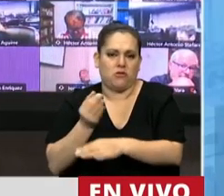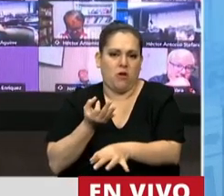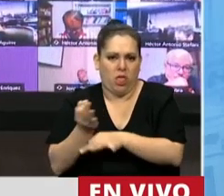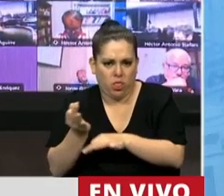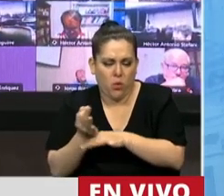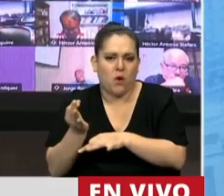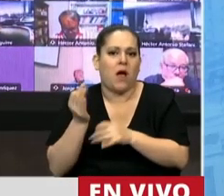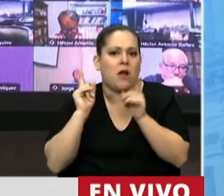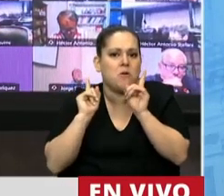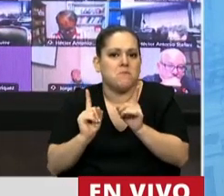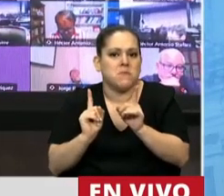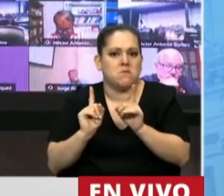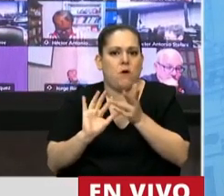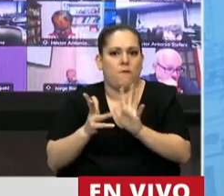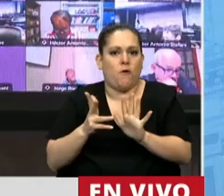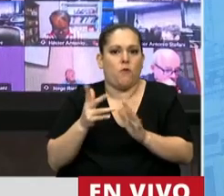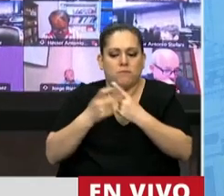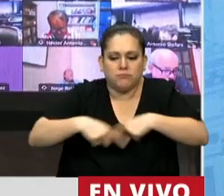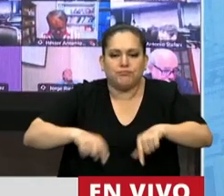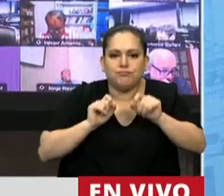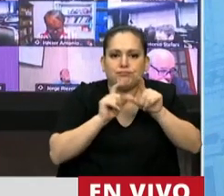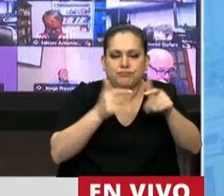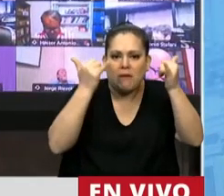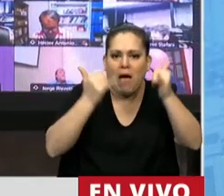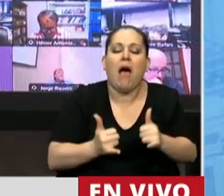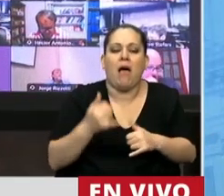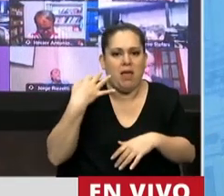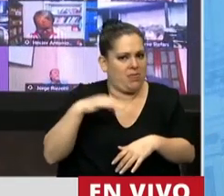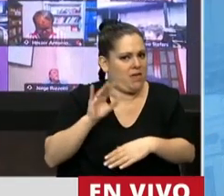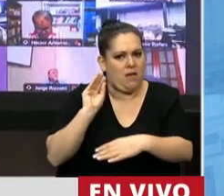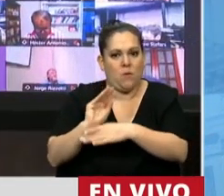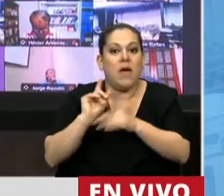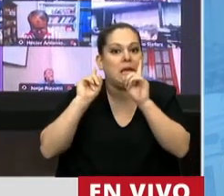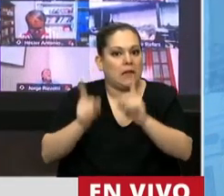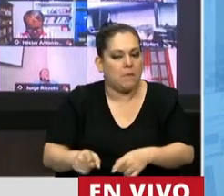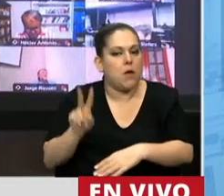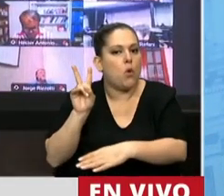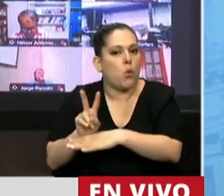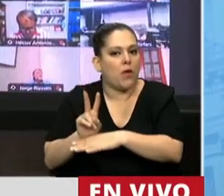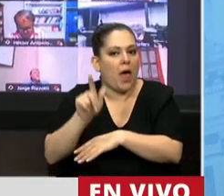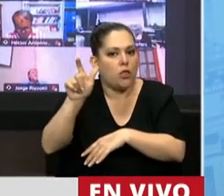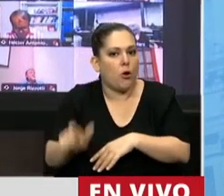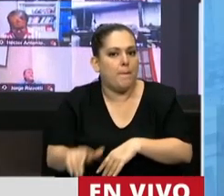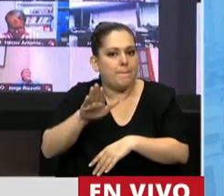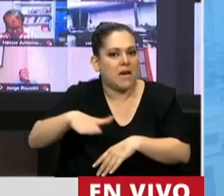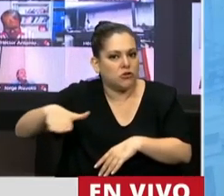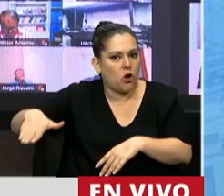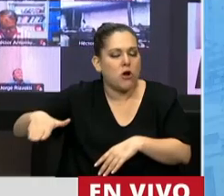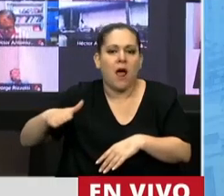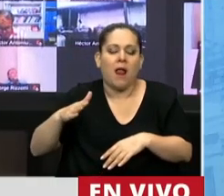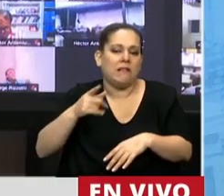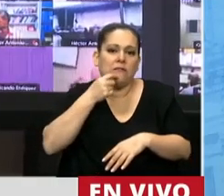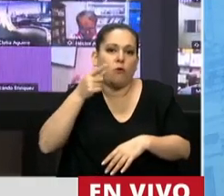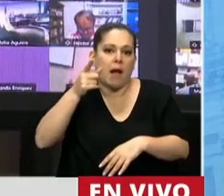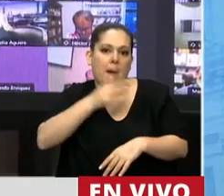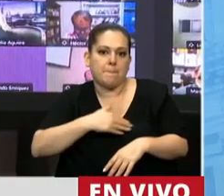conforme a su condición y fortuna, aunque el cuidado personal a veces esté a cargo de uno